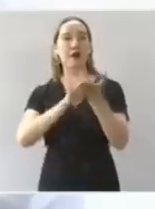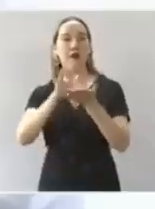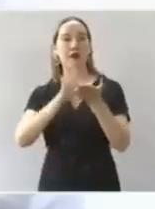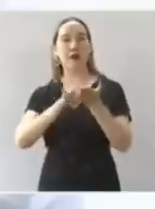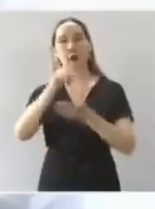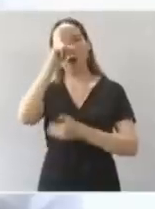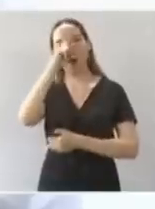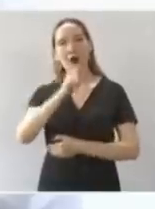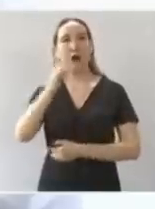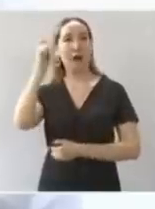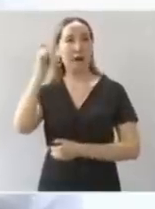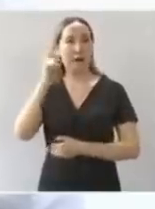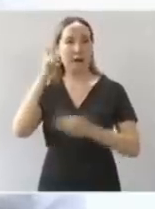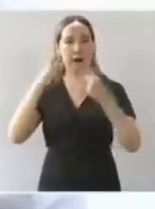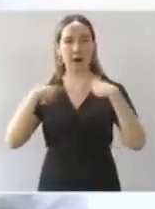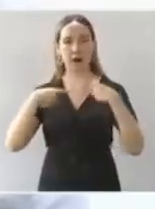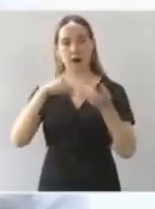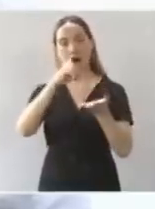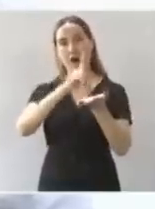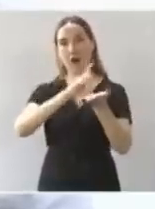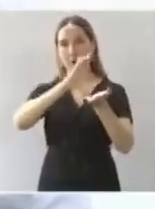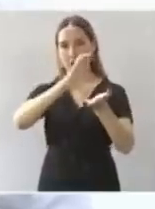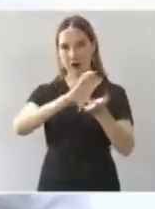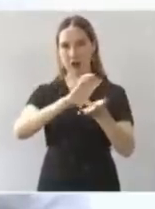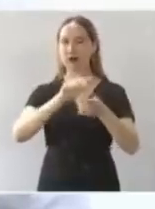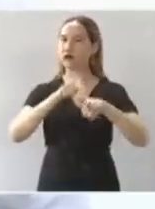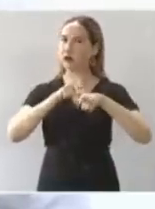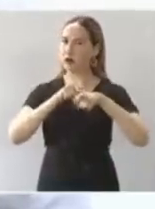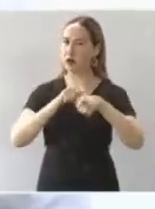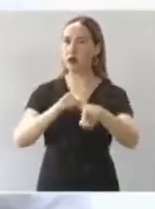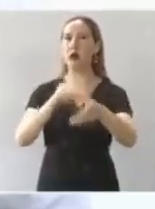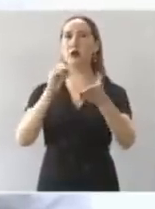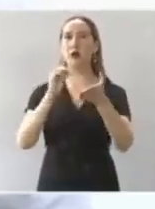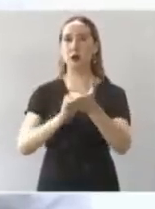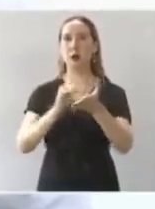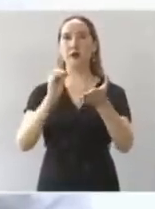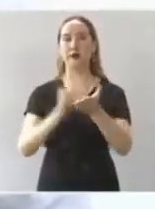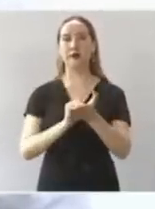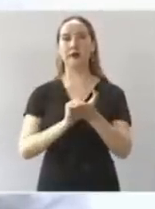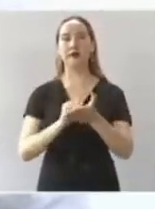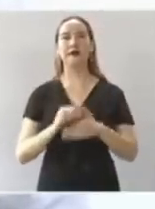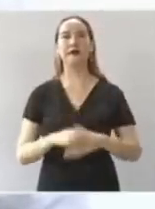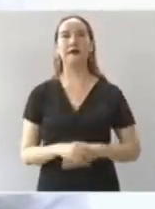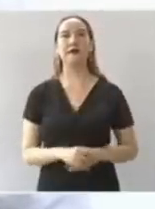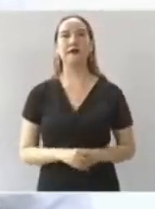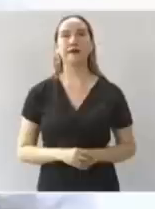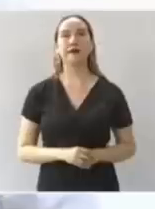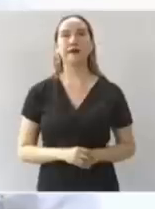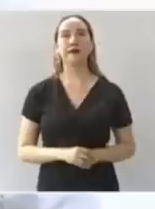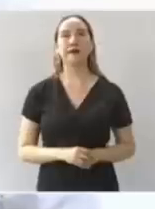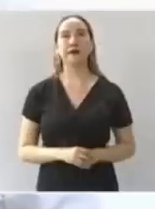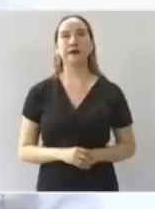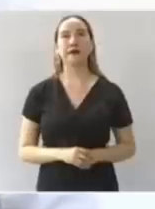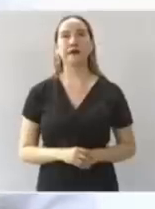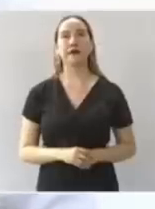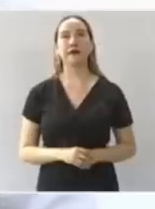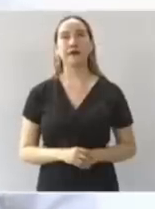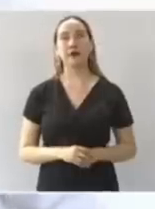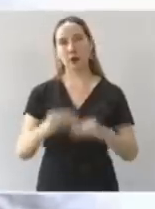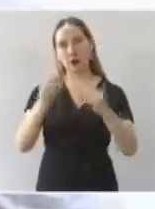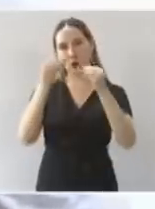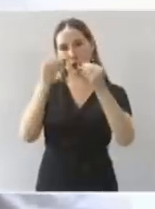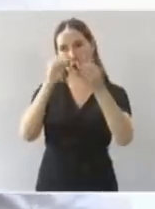discapacidad. aquí quiero agradecer a el gobernador